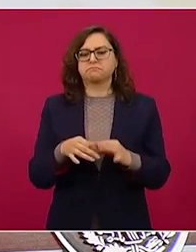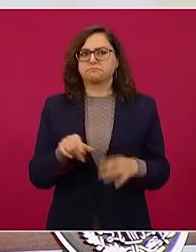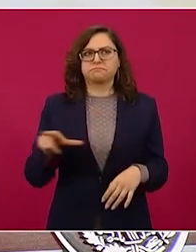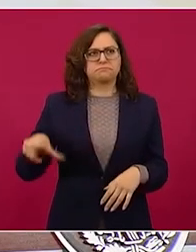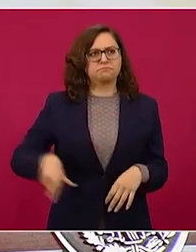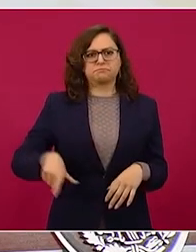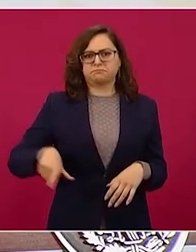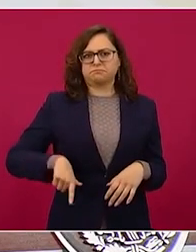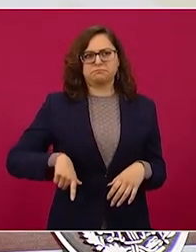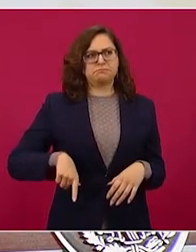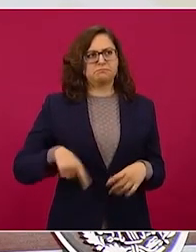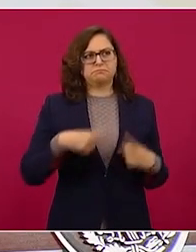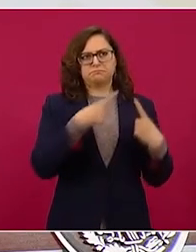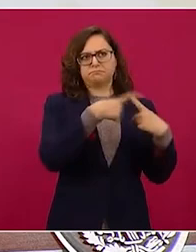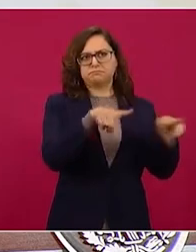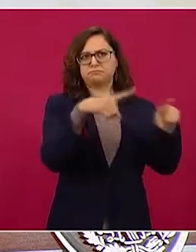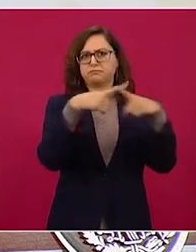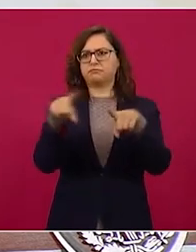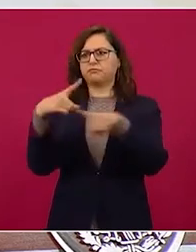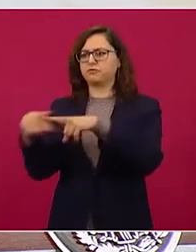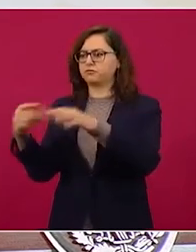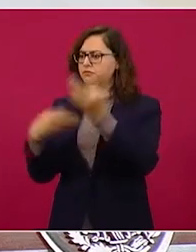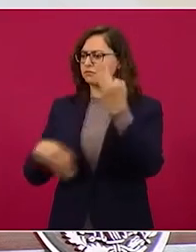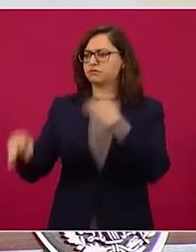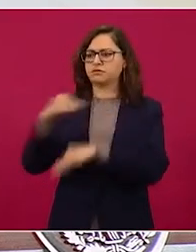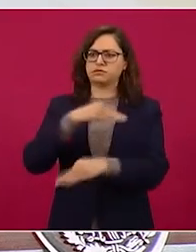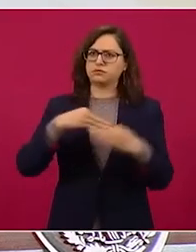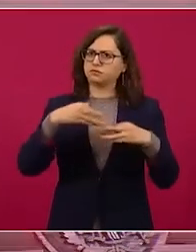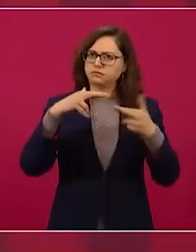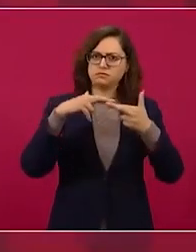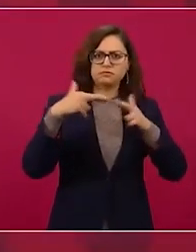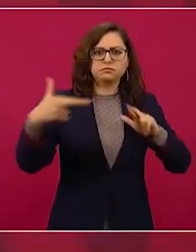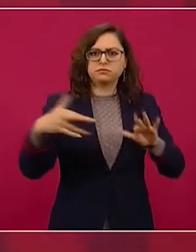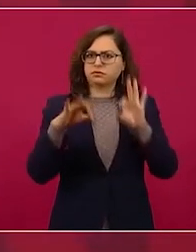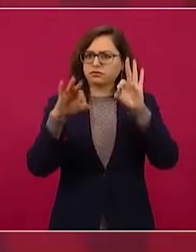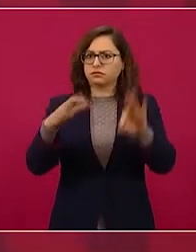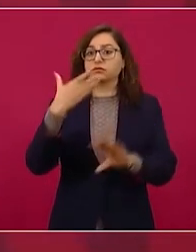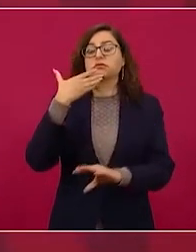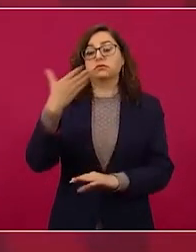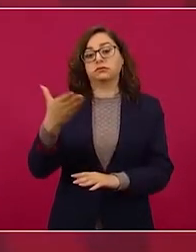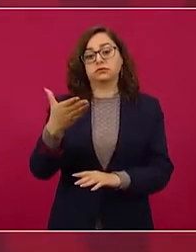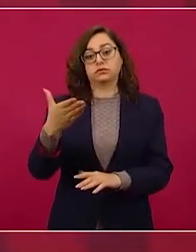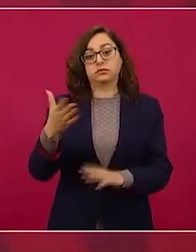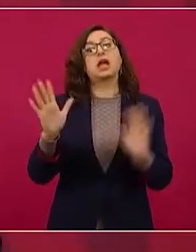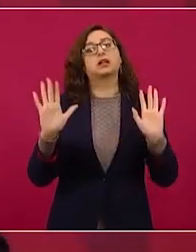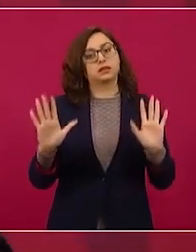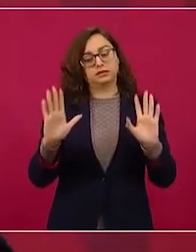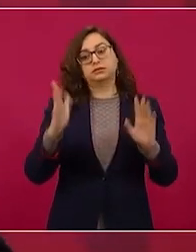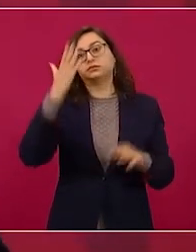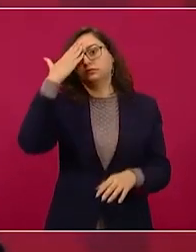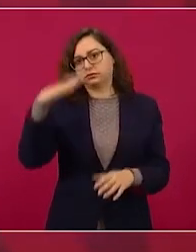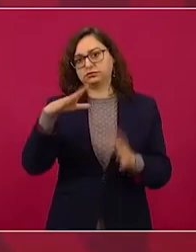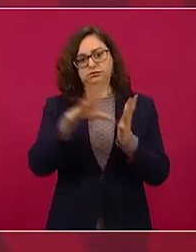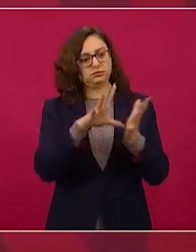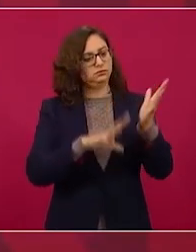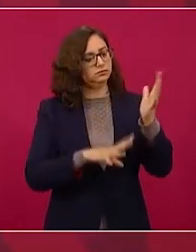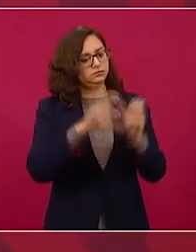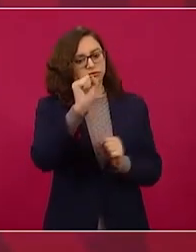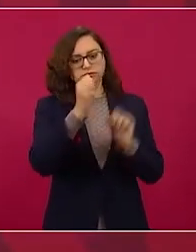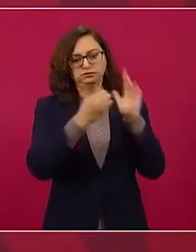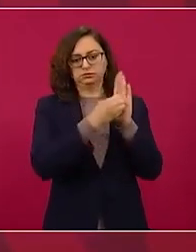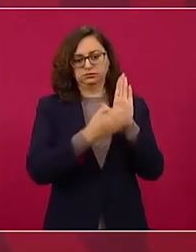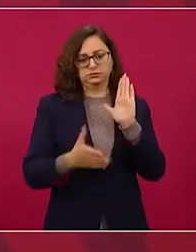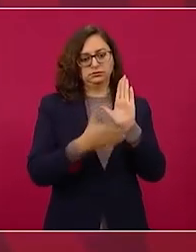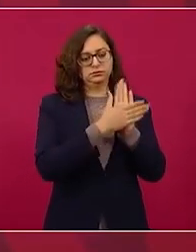gobiernos bajo los principios constitucionales, ya saben ustedes lo que se